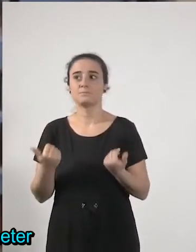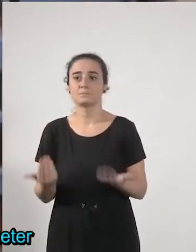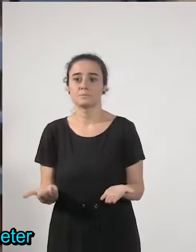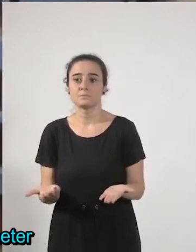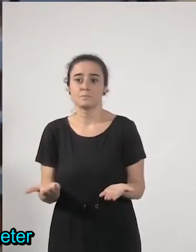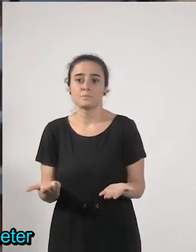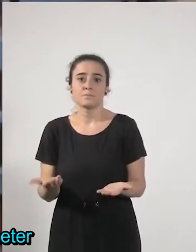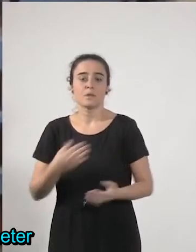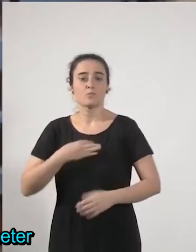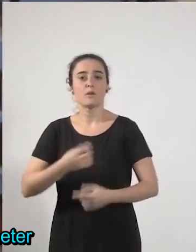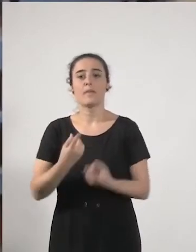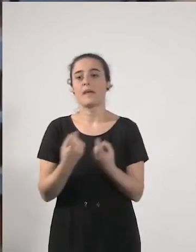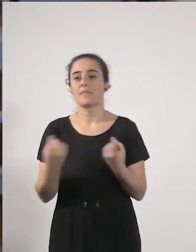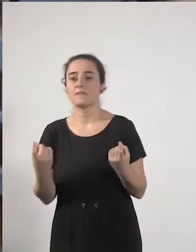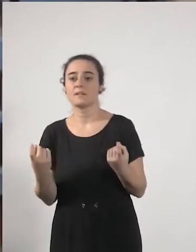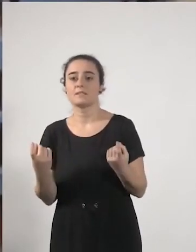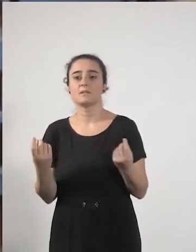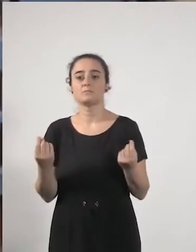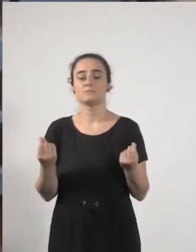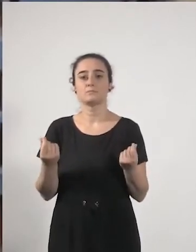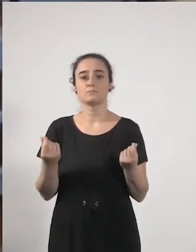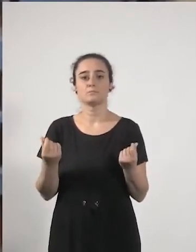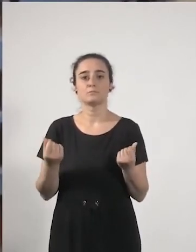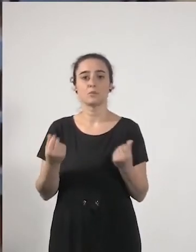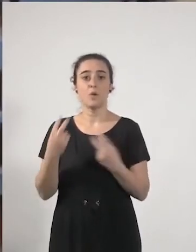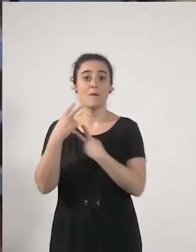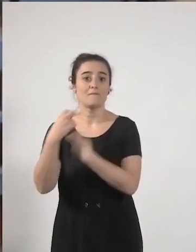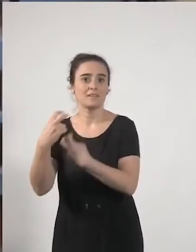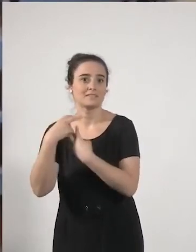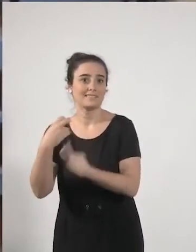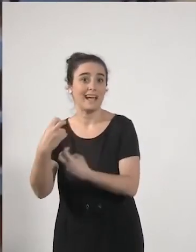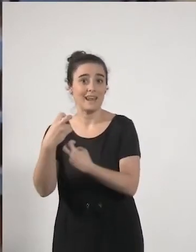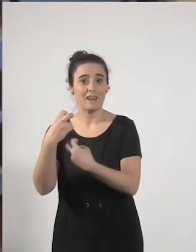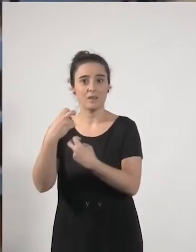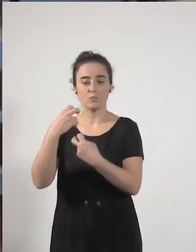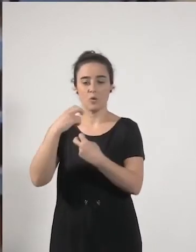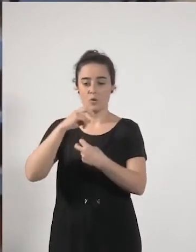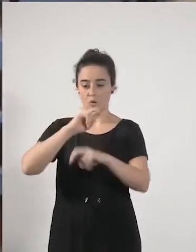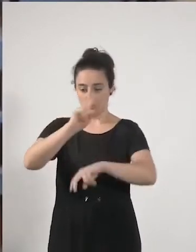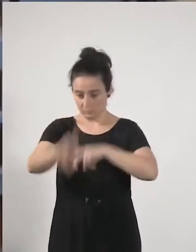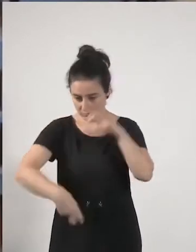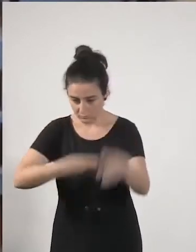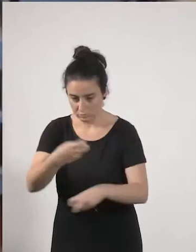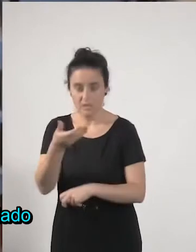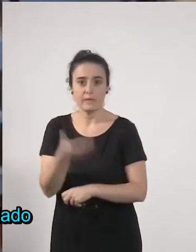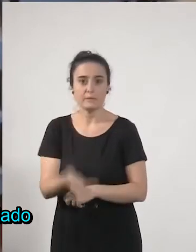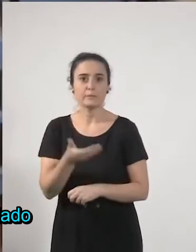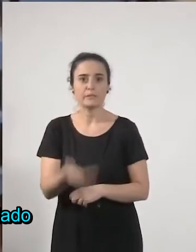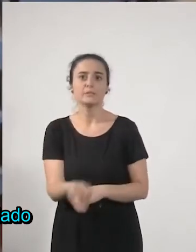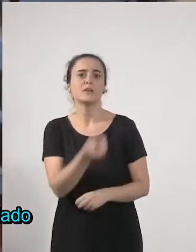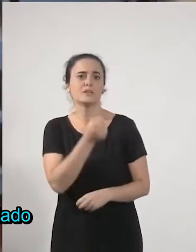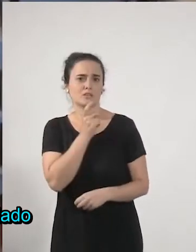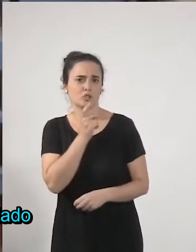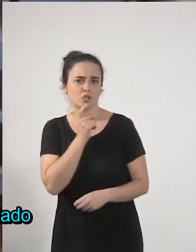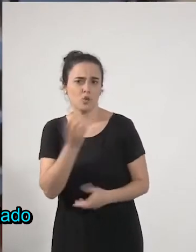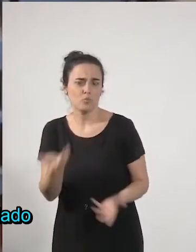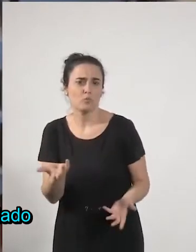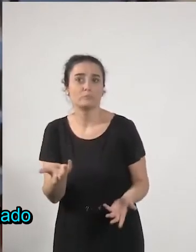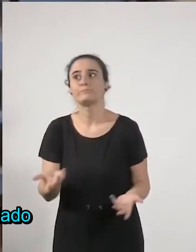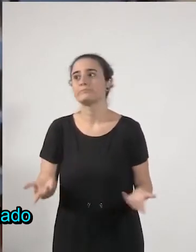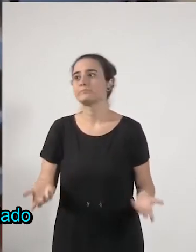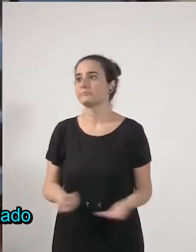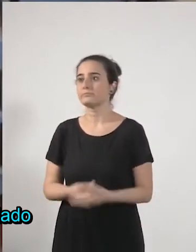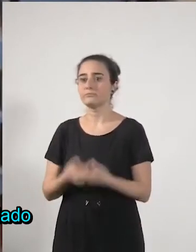probablemente haya que cometer reformas fiscales importantes en qué sentido pues en esto tampoco